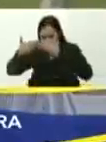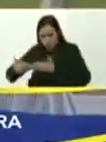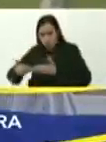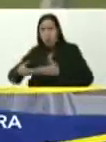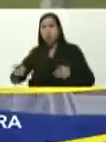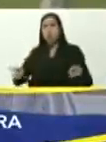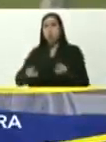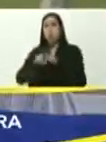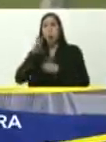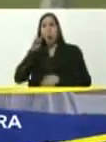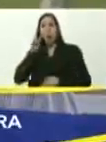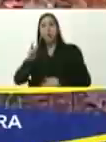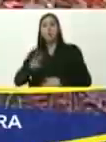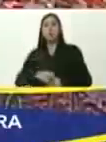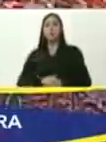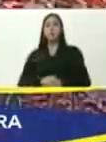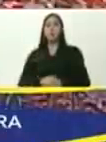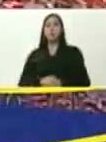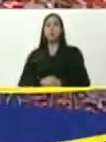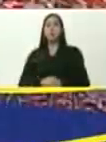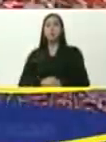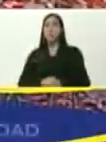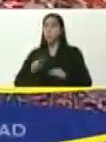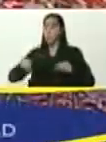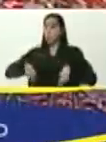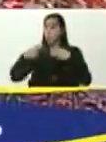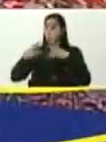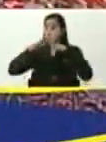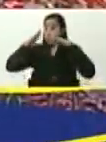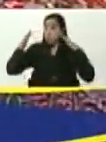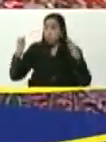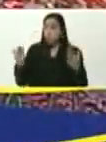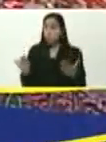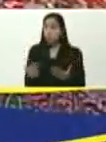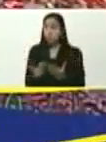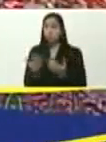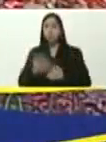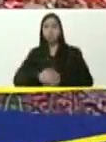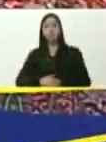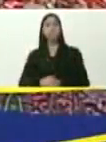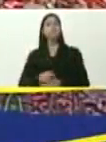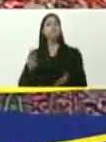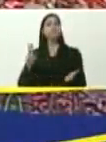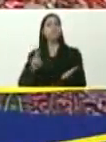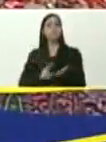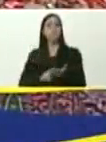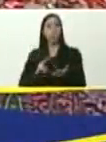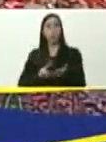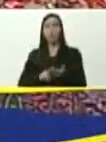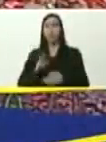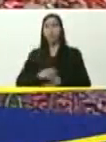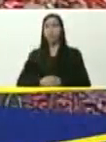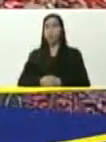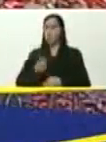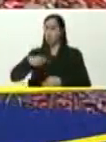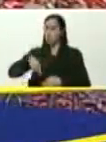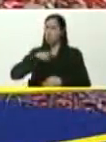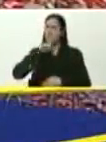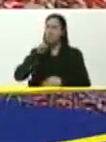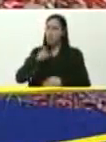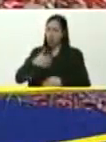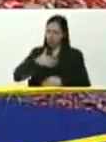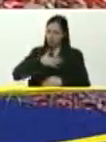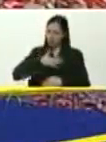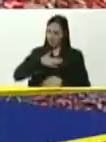pueden ver, de los más modernos del mundo, de verdad, ustedes me preguntarán a mí,